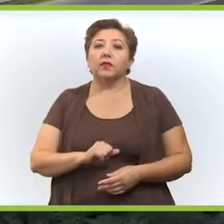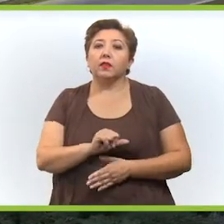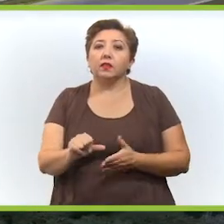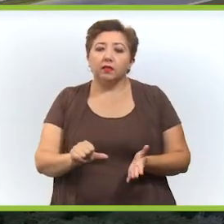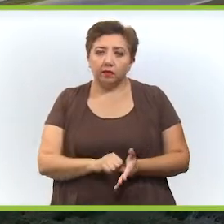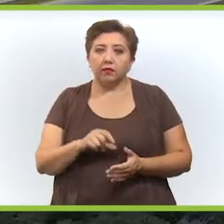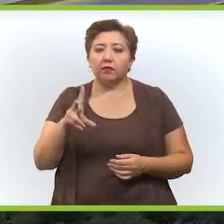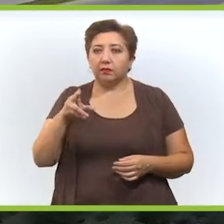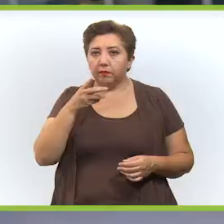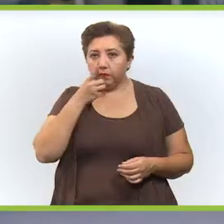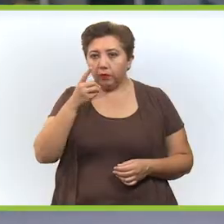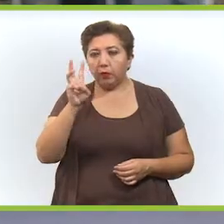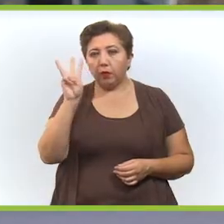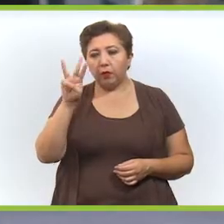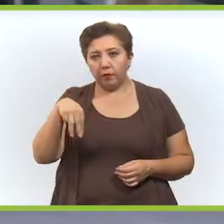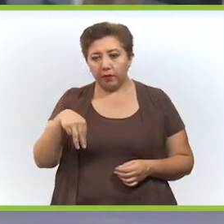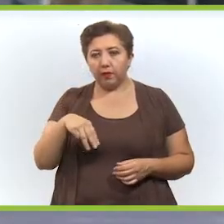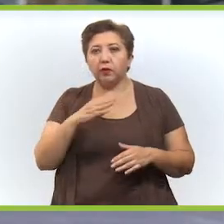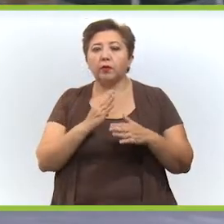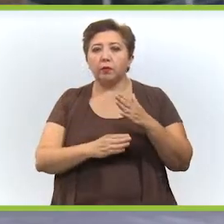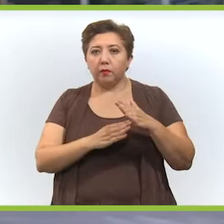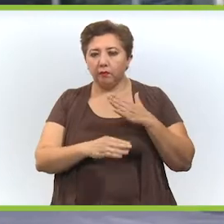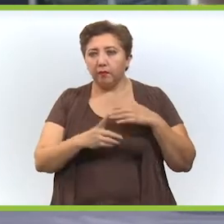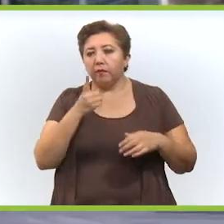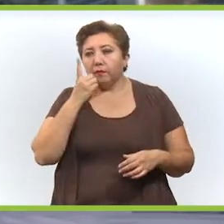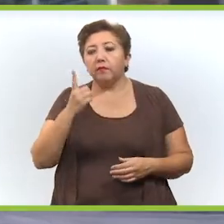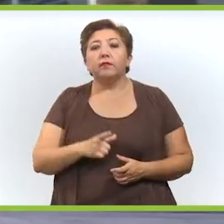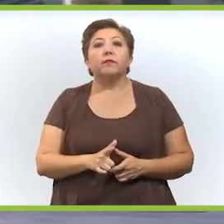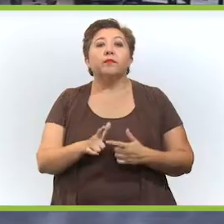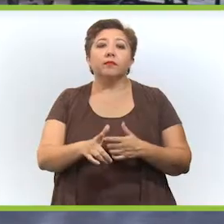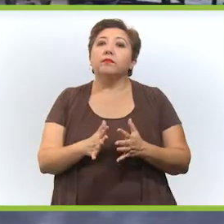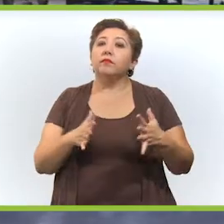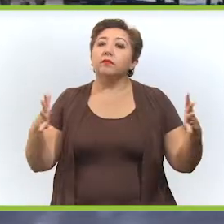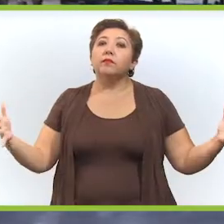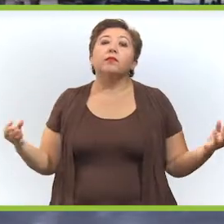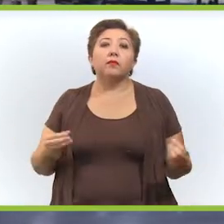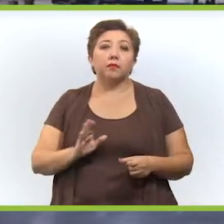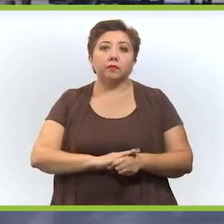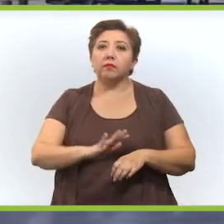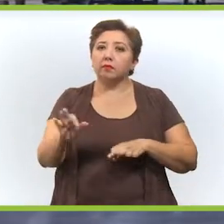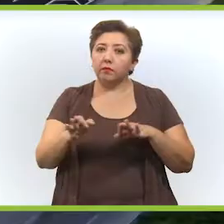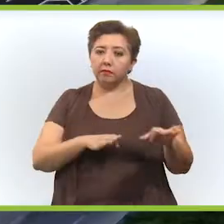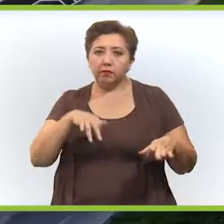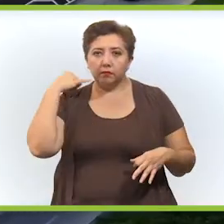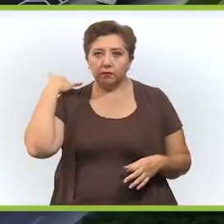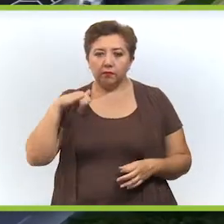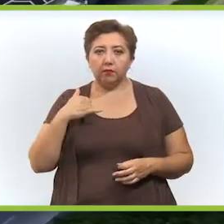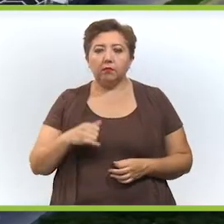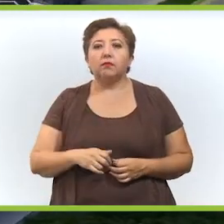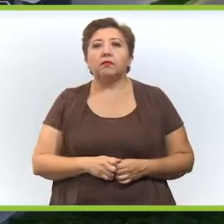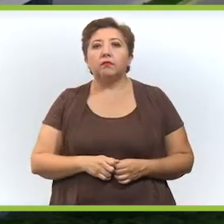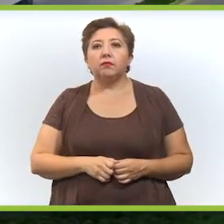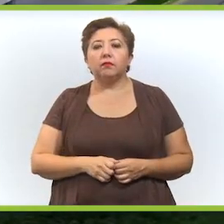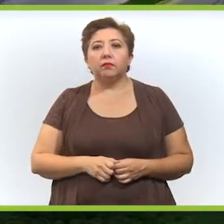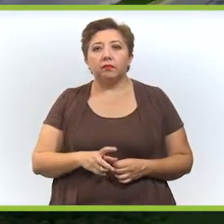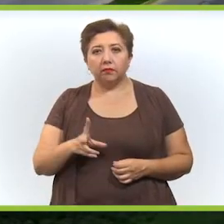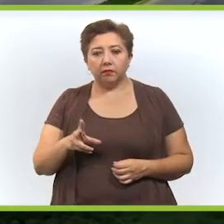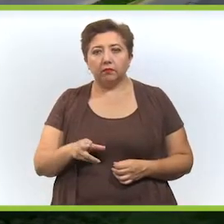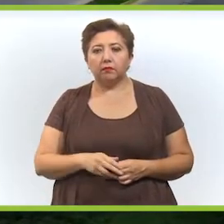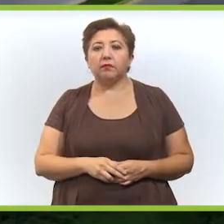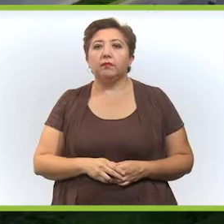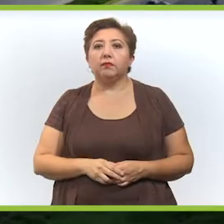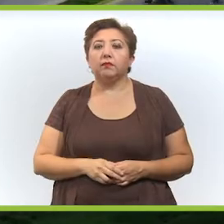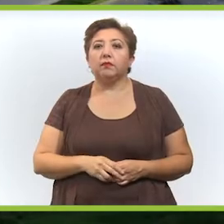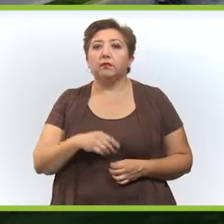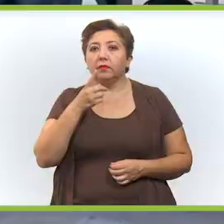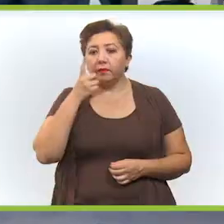distribución de Walmart, que nos va a permitir que Walmart siga creciendo muchísimo y generando más empleos en Yucatán. Por supuesto, también la